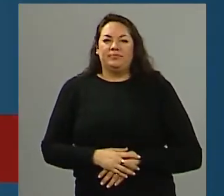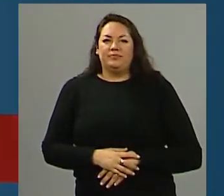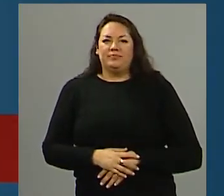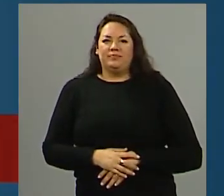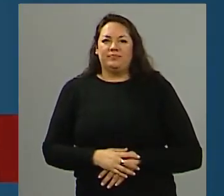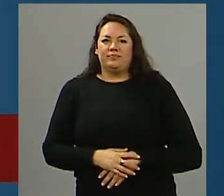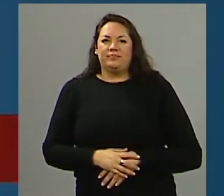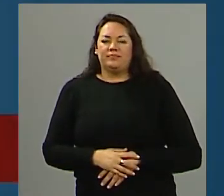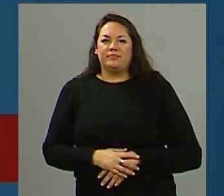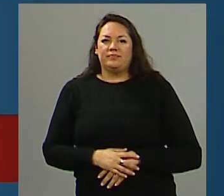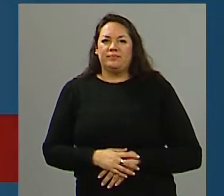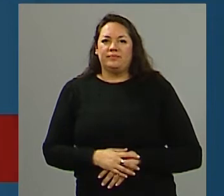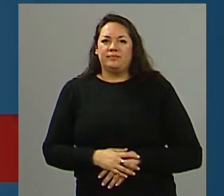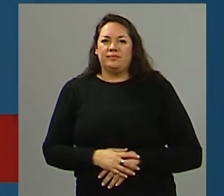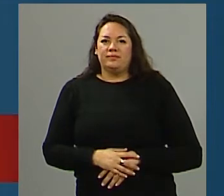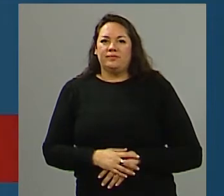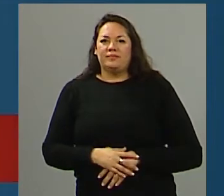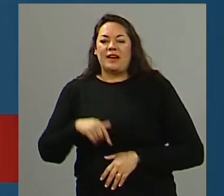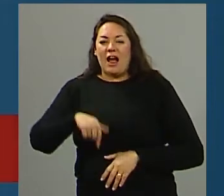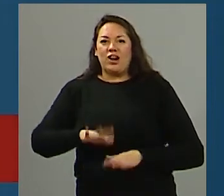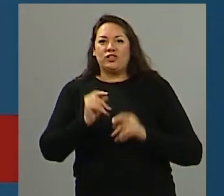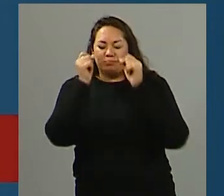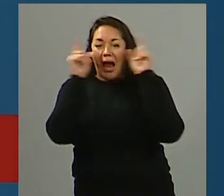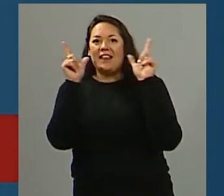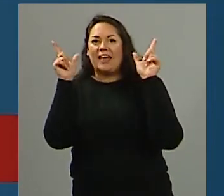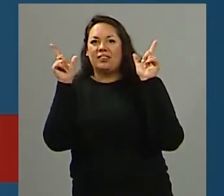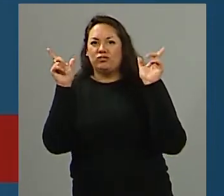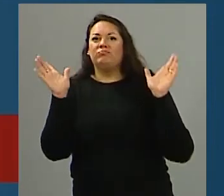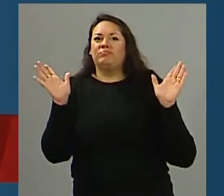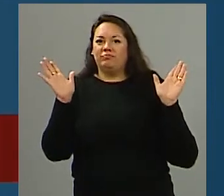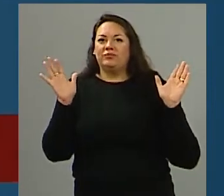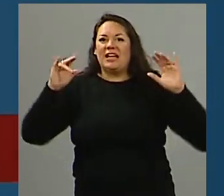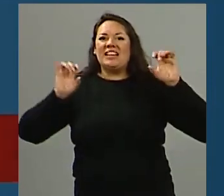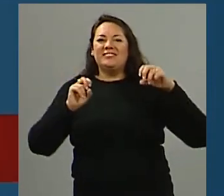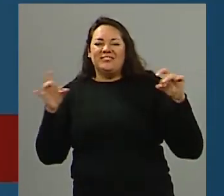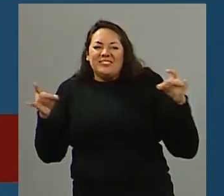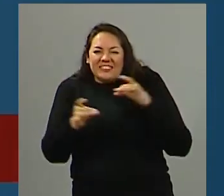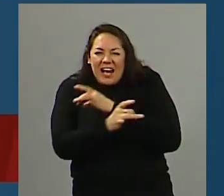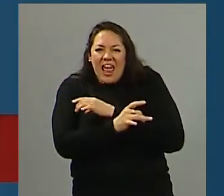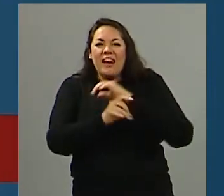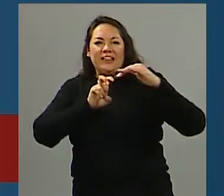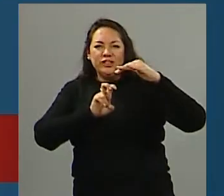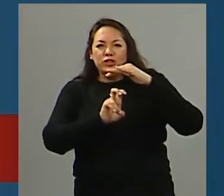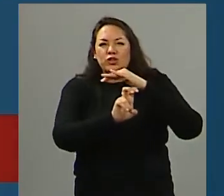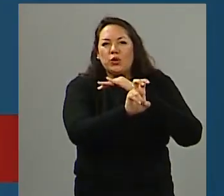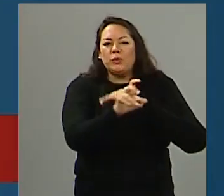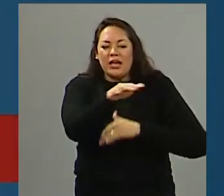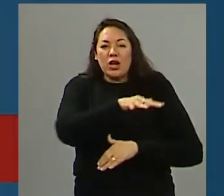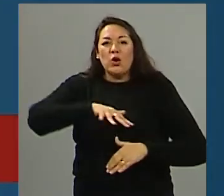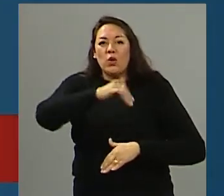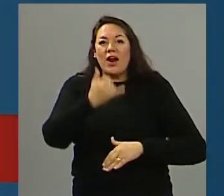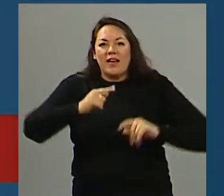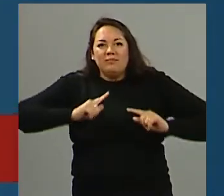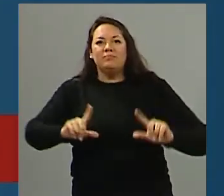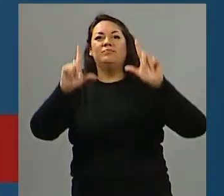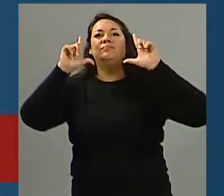cierto es que, bueno, acá uno se está atento, ¿no? Y todas las terminales y los lugares tienen sus carteles